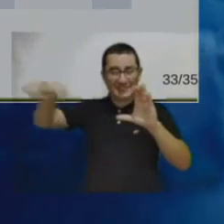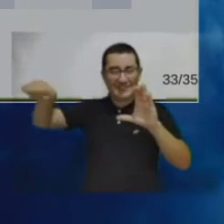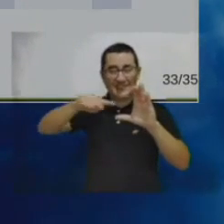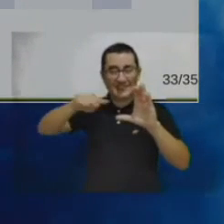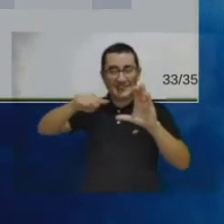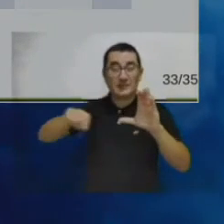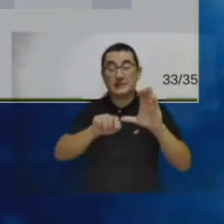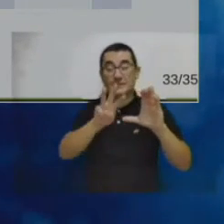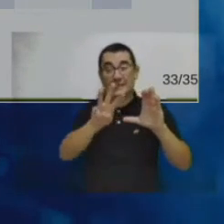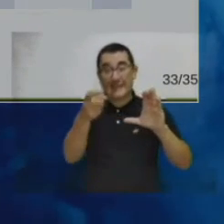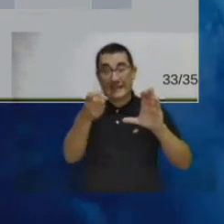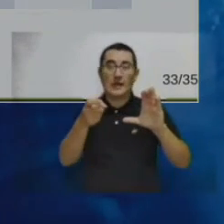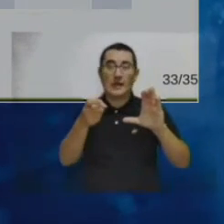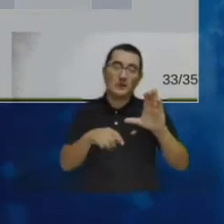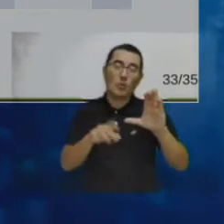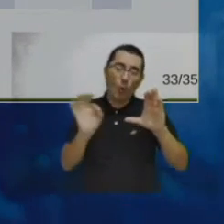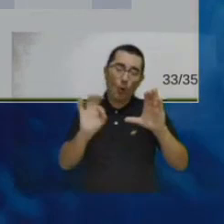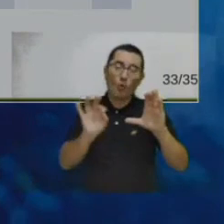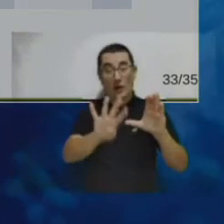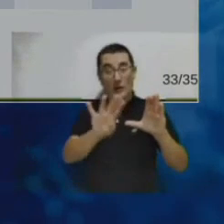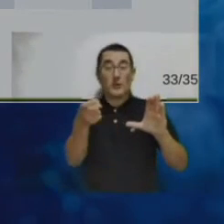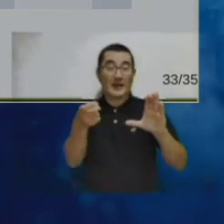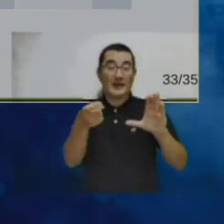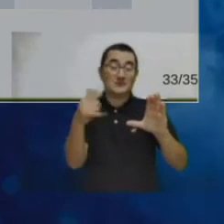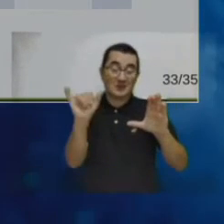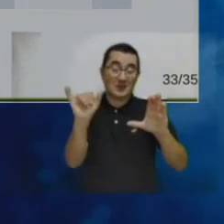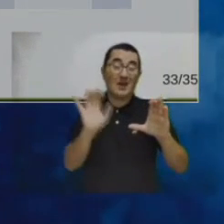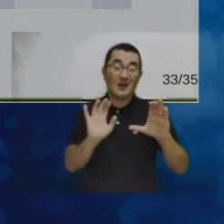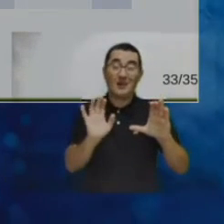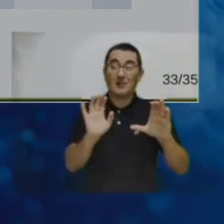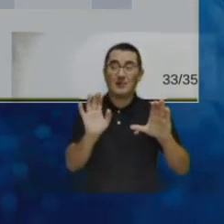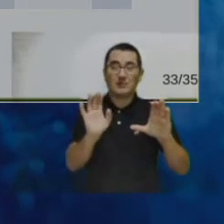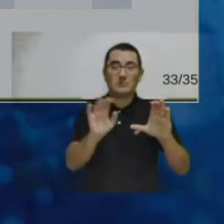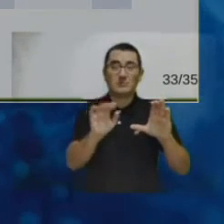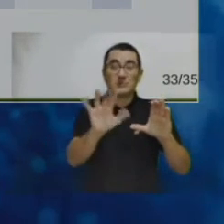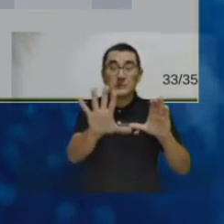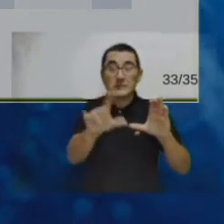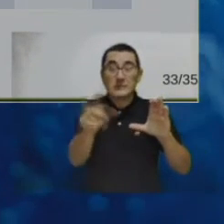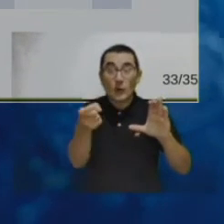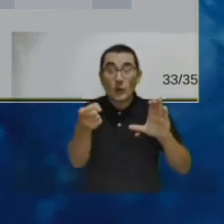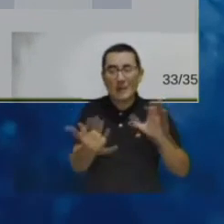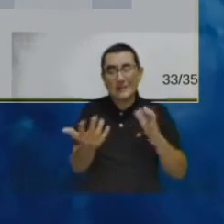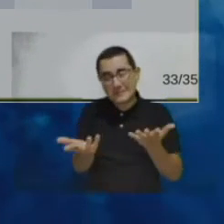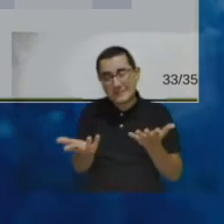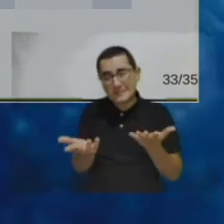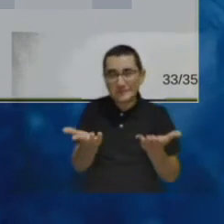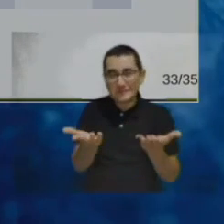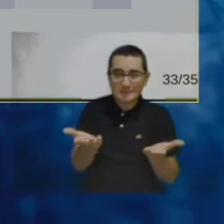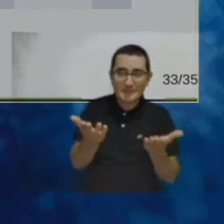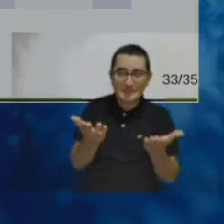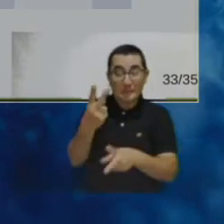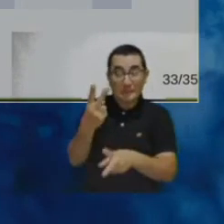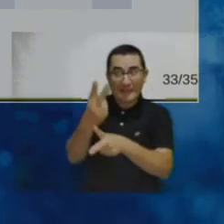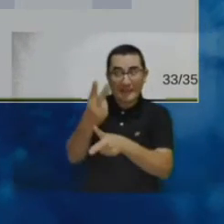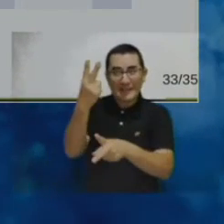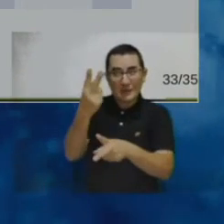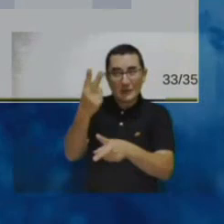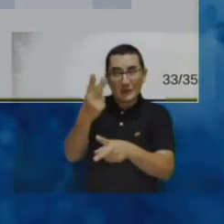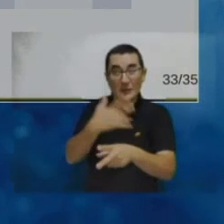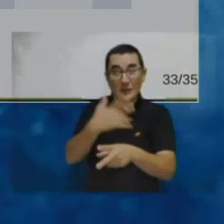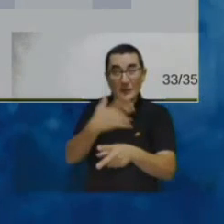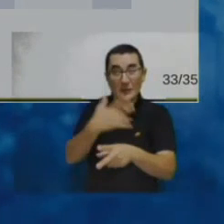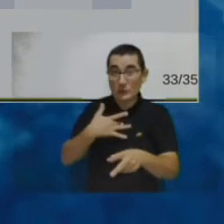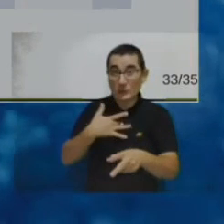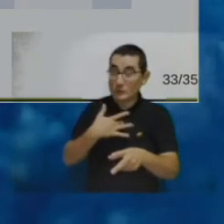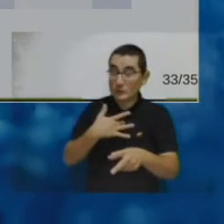amplio uso sin embargo existe tenemos esta reserva respecto al posible riesgo para la salud entonces es importante y es uno